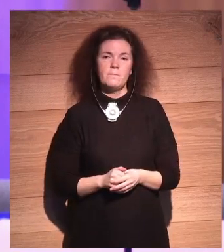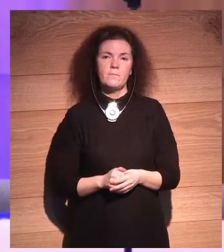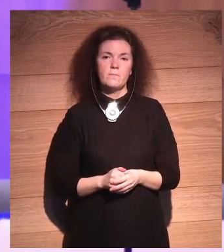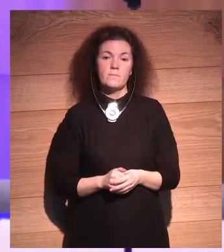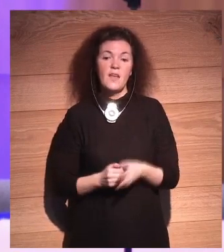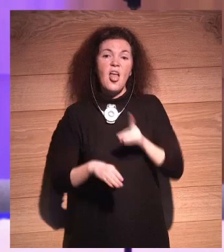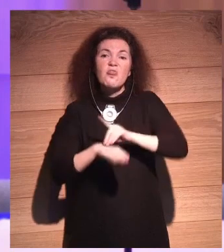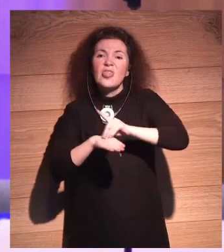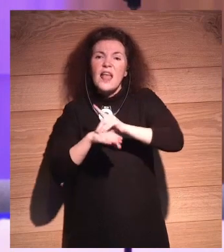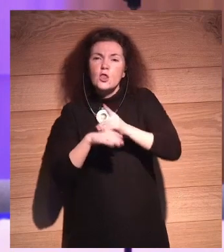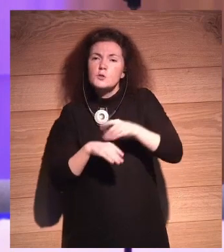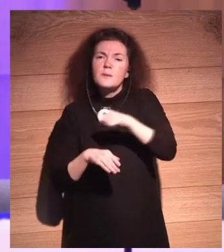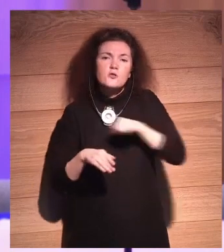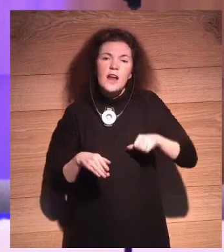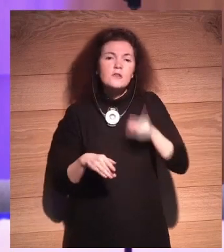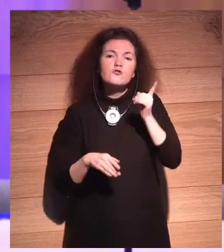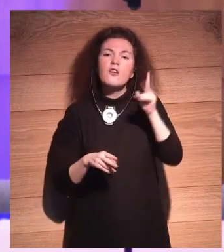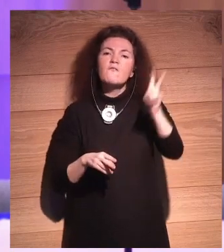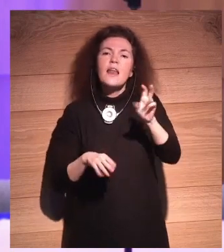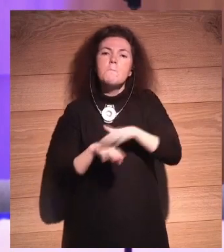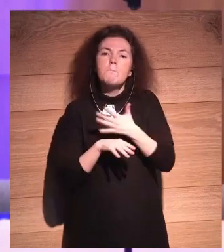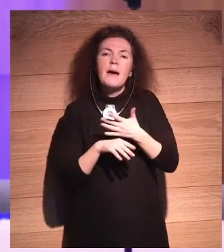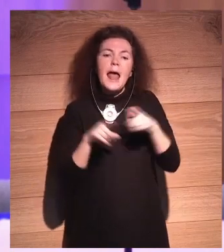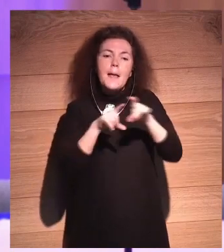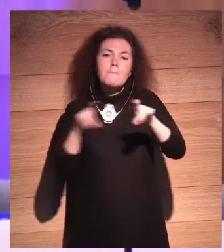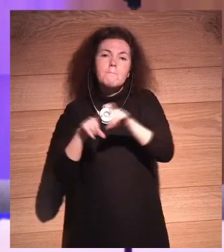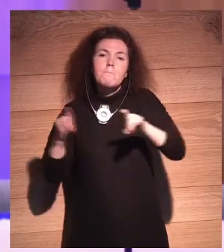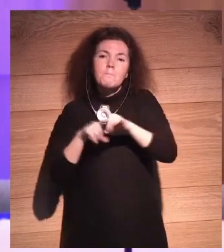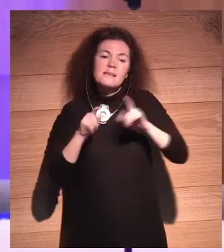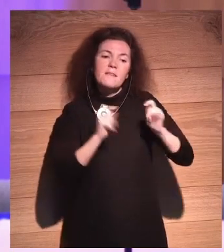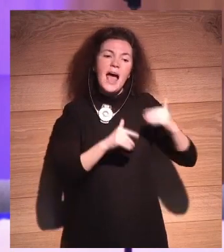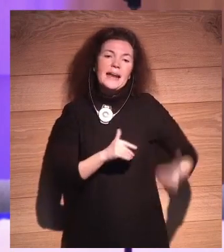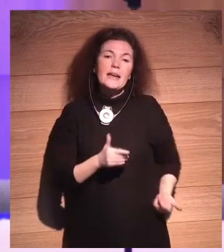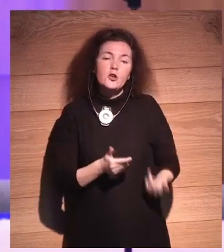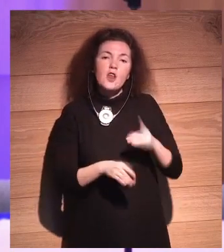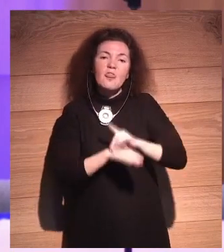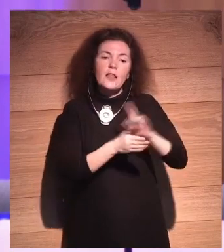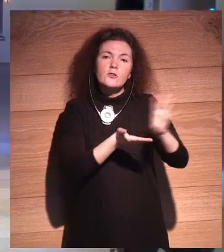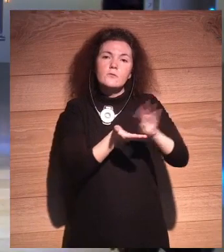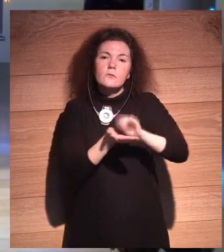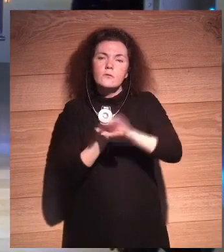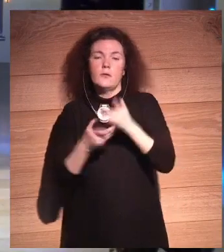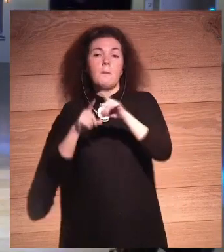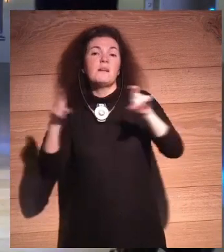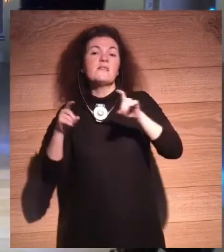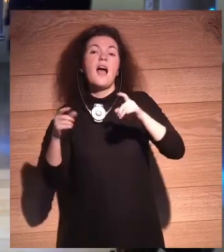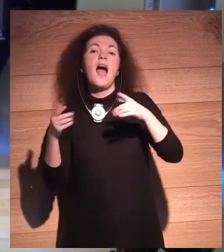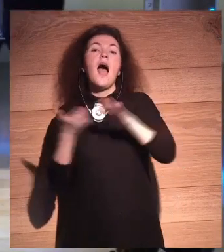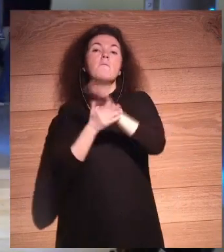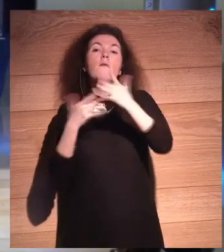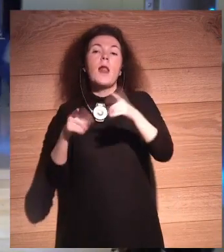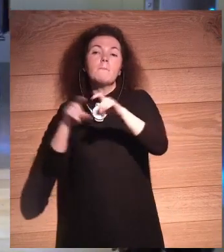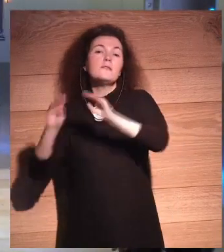Y todos estos datos personales solo sirven para enriquecer a las compañías que los recopilan. ¿De qué compañías están hablando? Bueno, pues él no está hablando de su